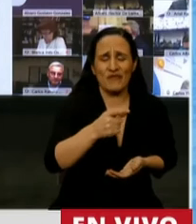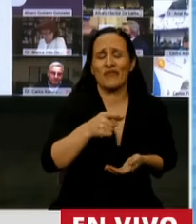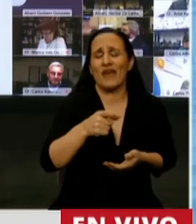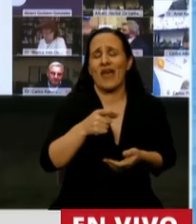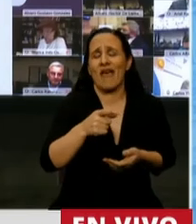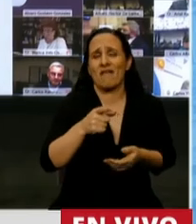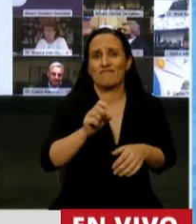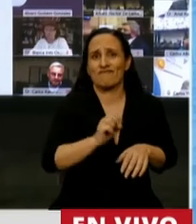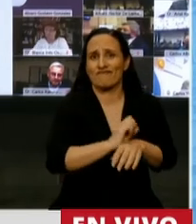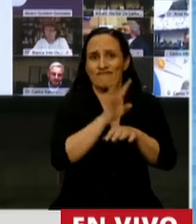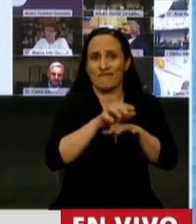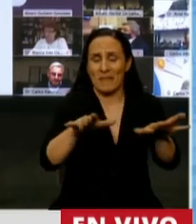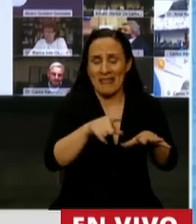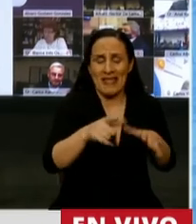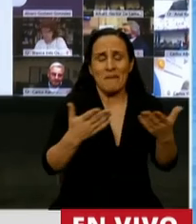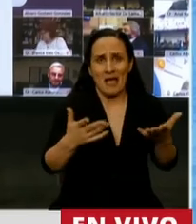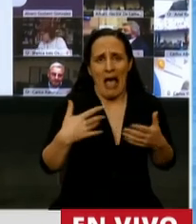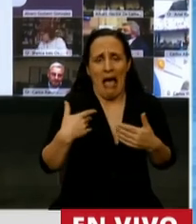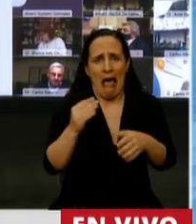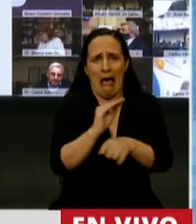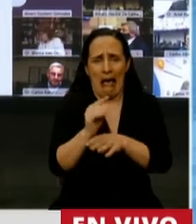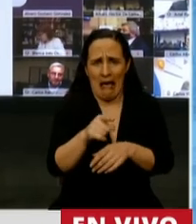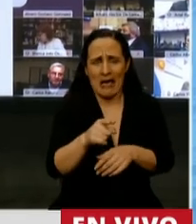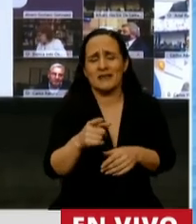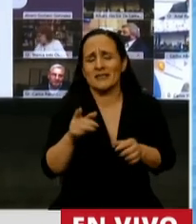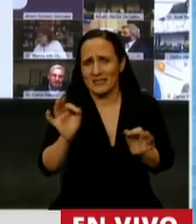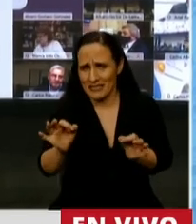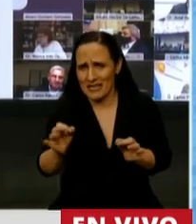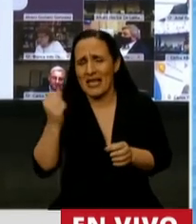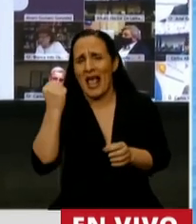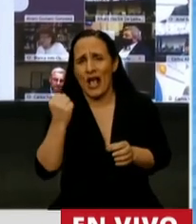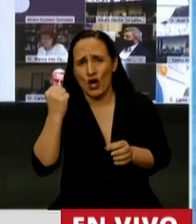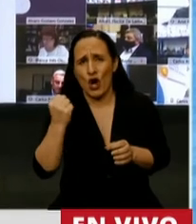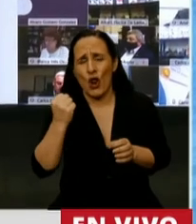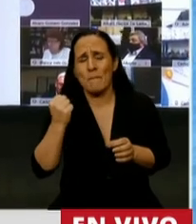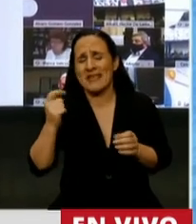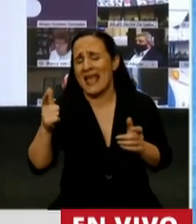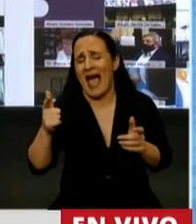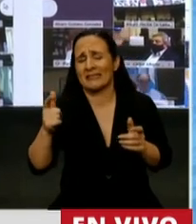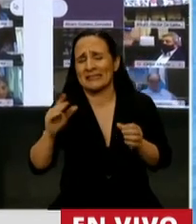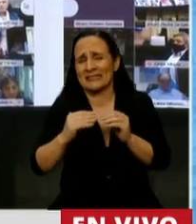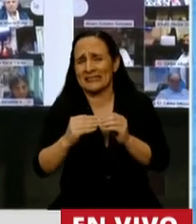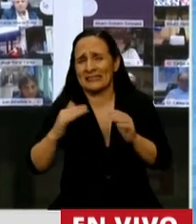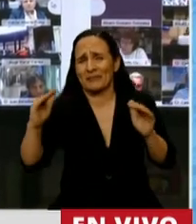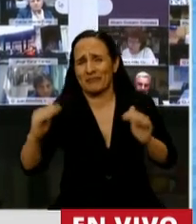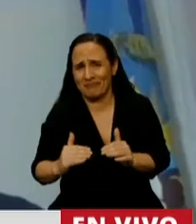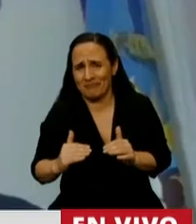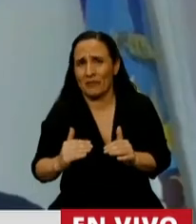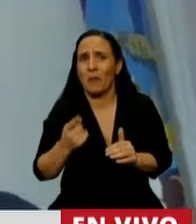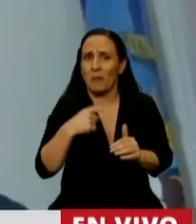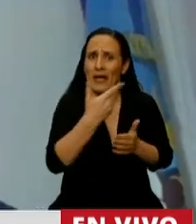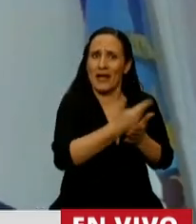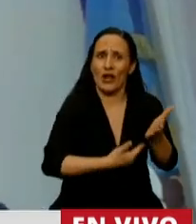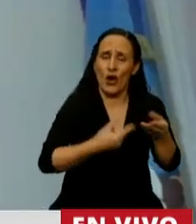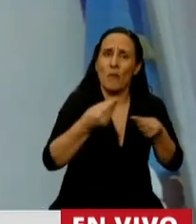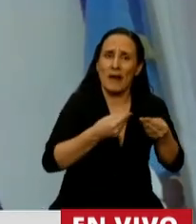pandemia el 6.9% del PBI, a pesar de la caída de la economía como no ha existido nunca en la Argentina, tenemos un presupuesto que nos